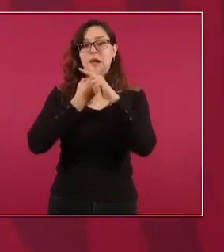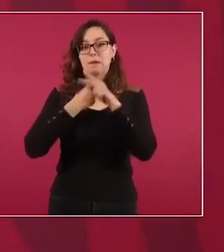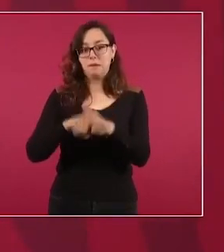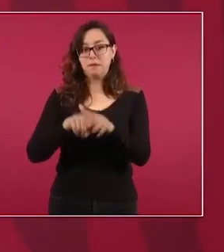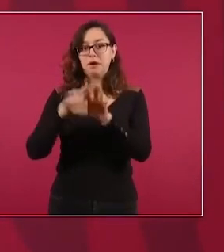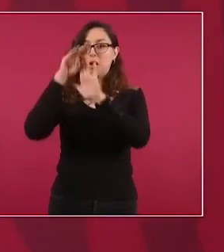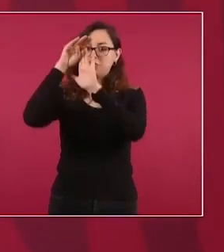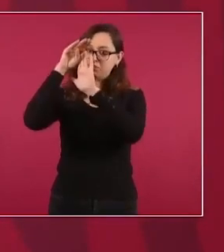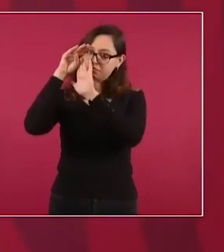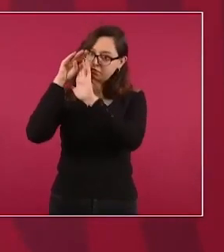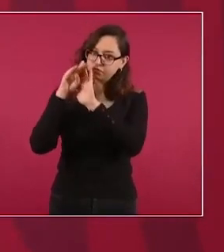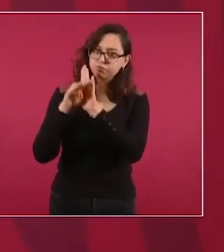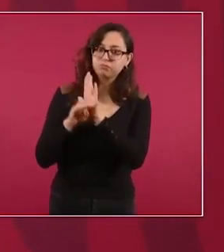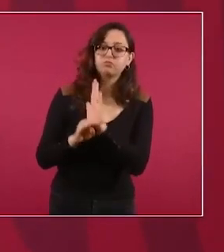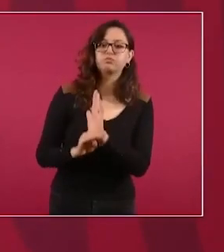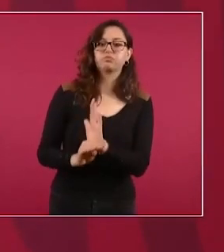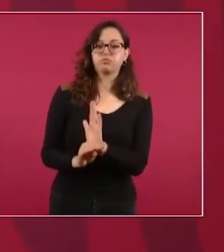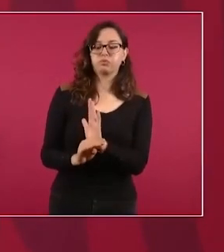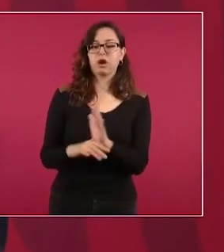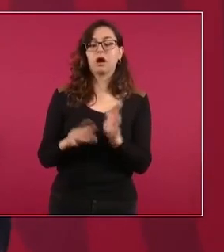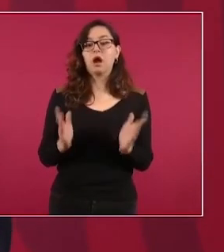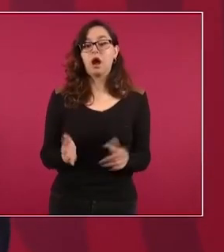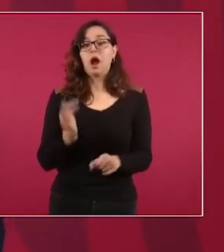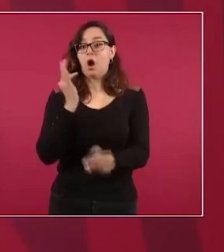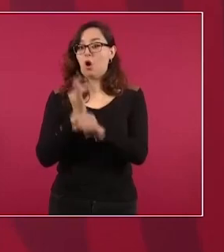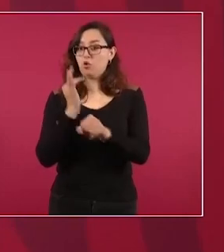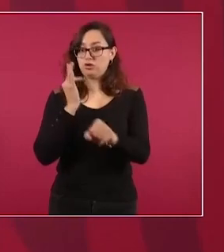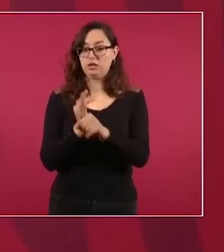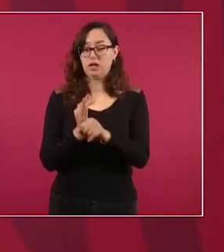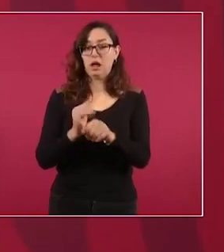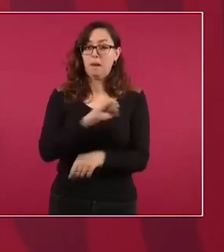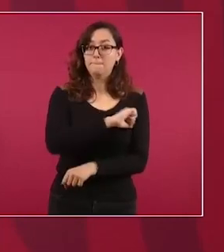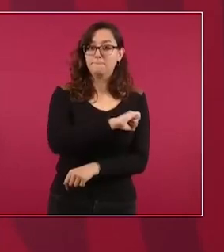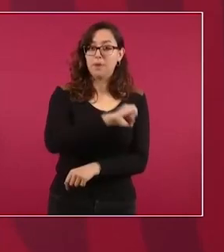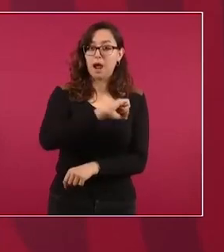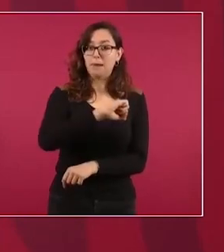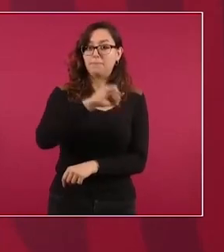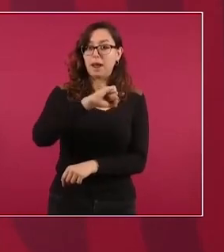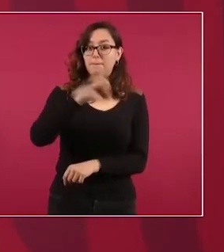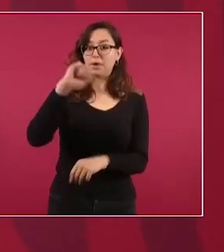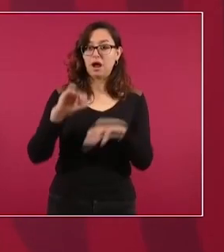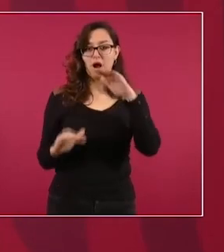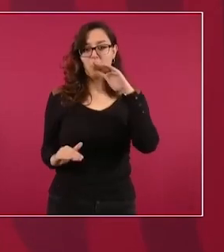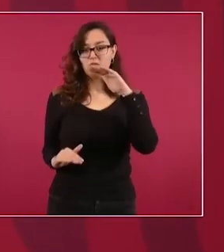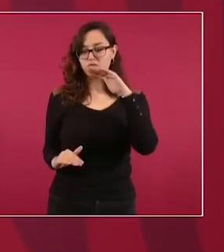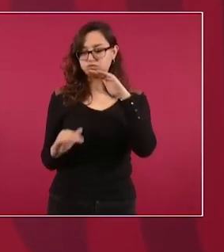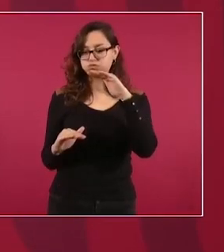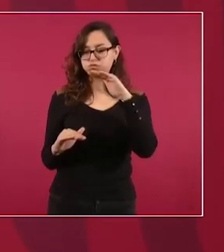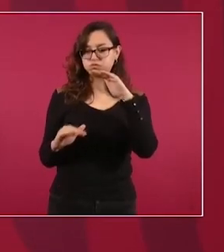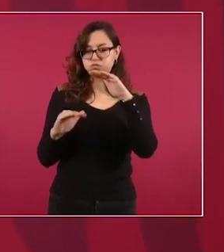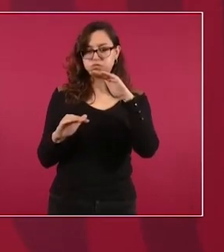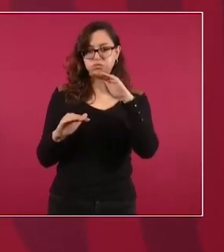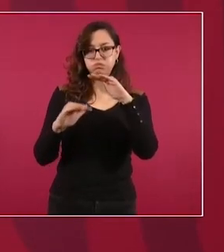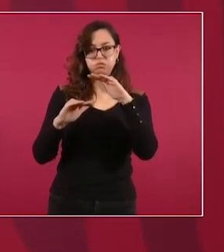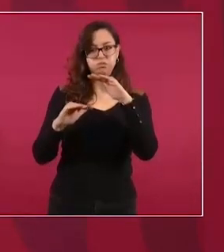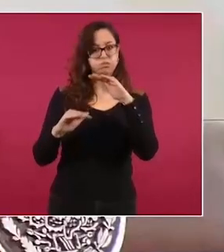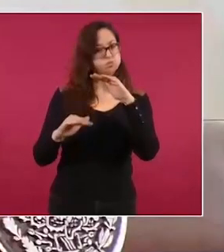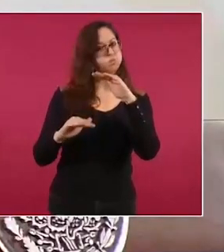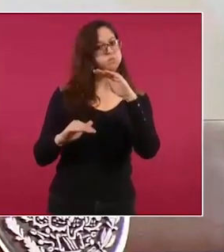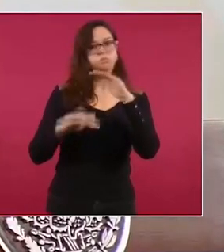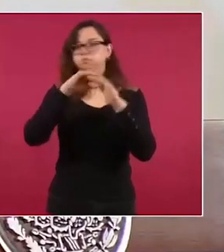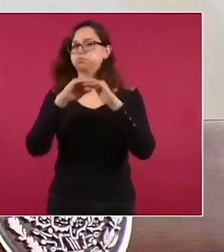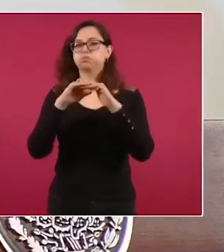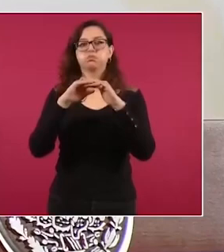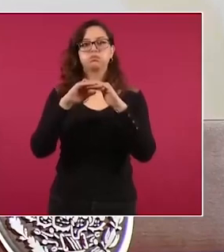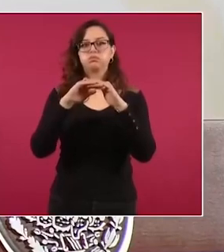llegó a su techo a su límite máximo y va